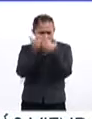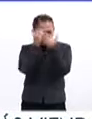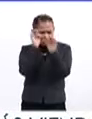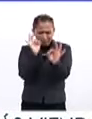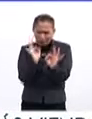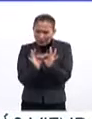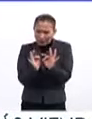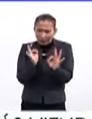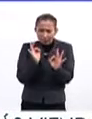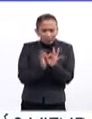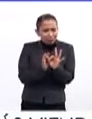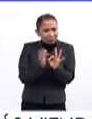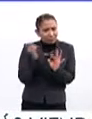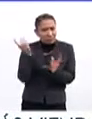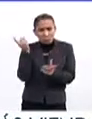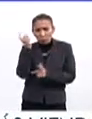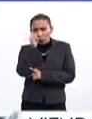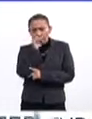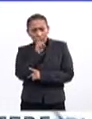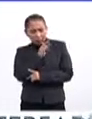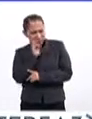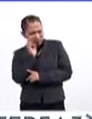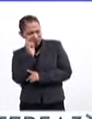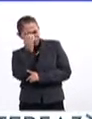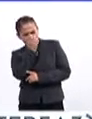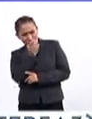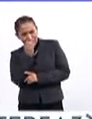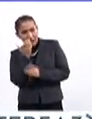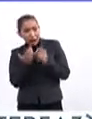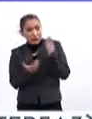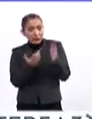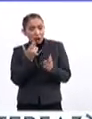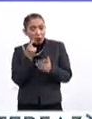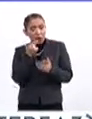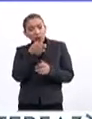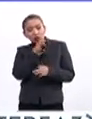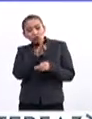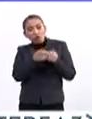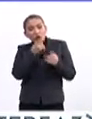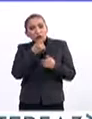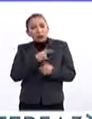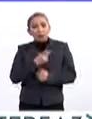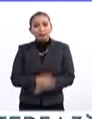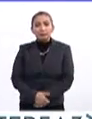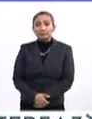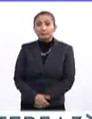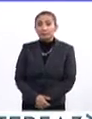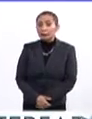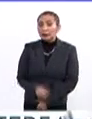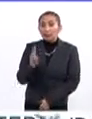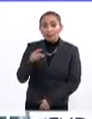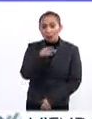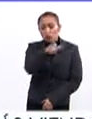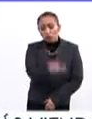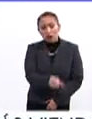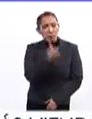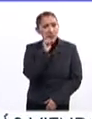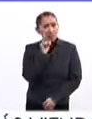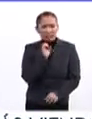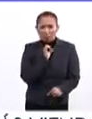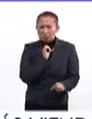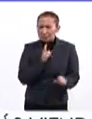tan preciso, que difícilmente podemos a veces asimilar todo lo que nos dice. cierto. Era una mujer